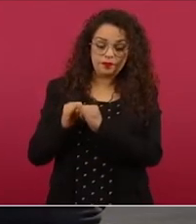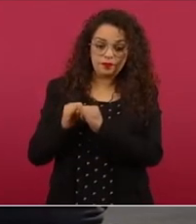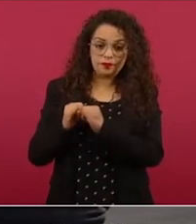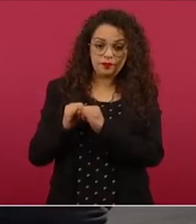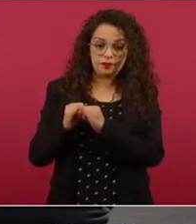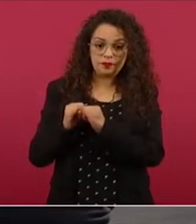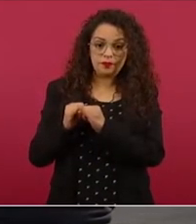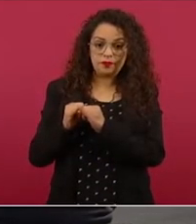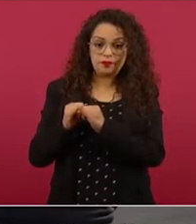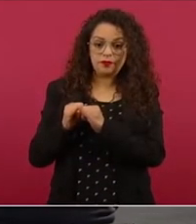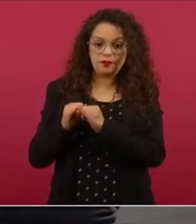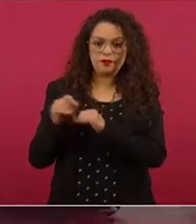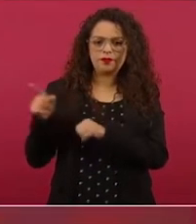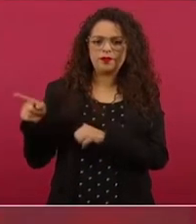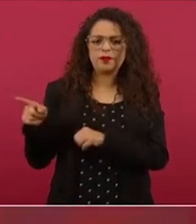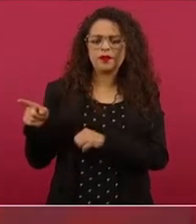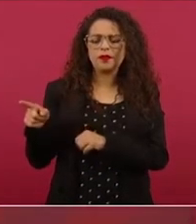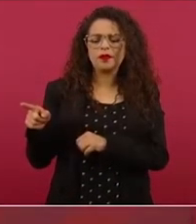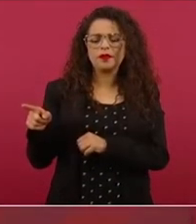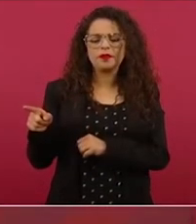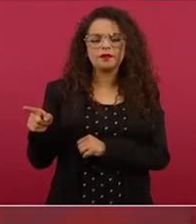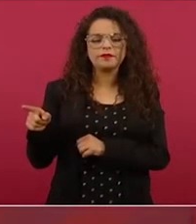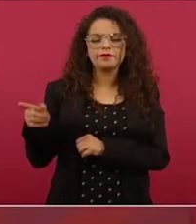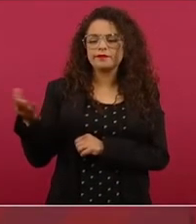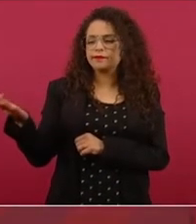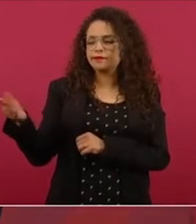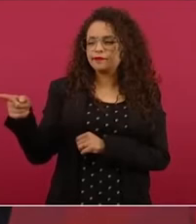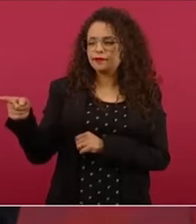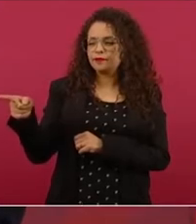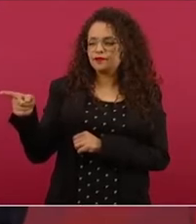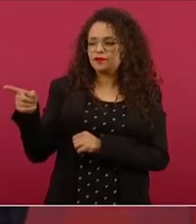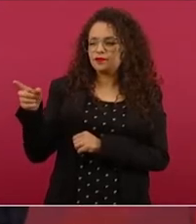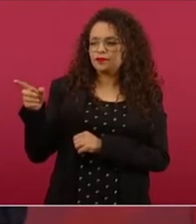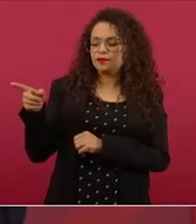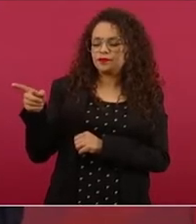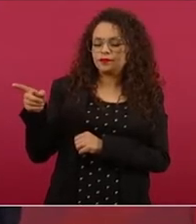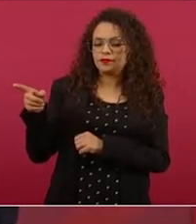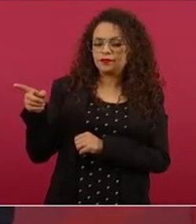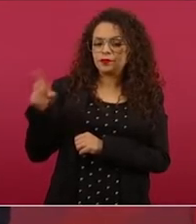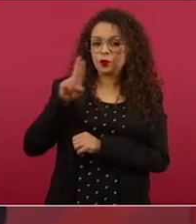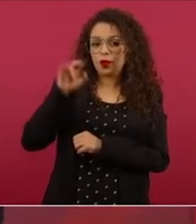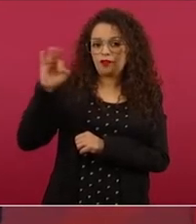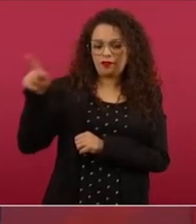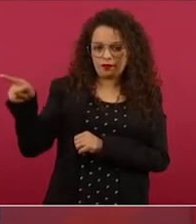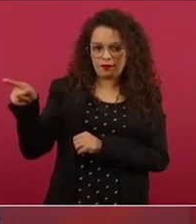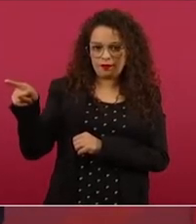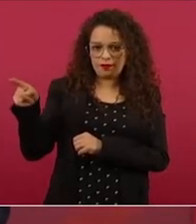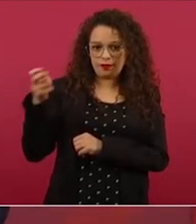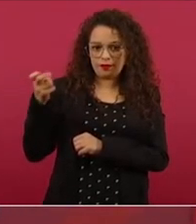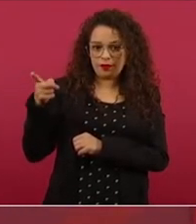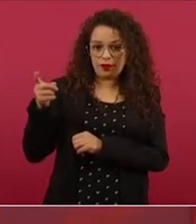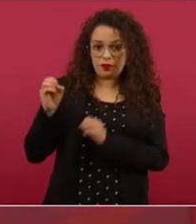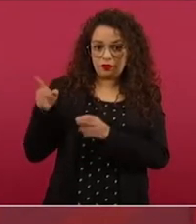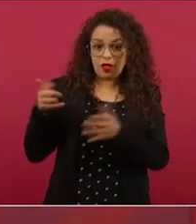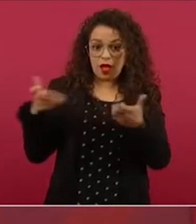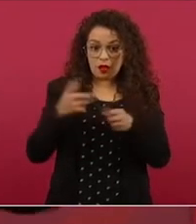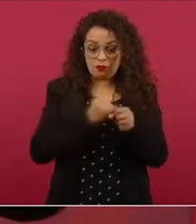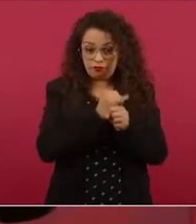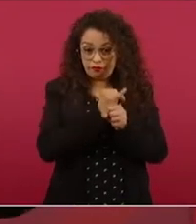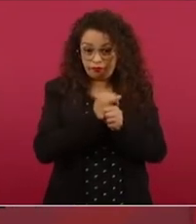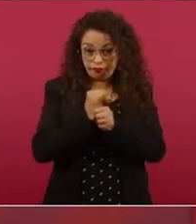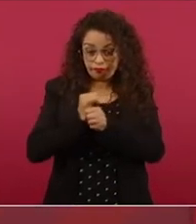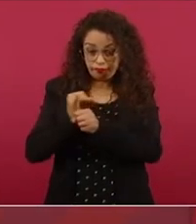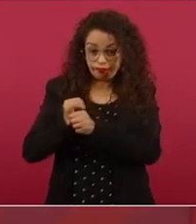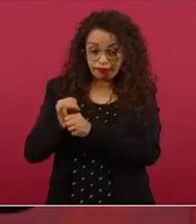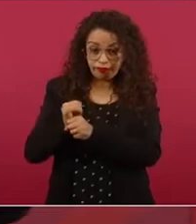Investigaciones Financieras hizo